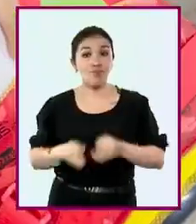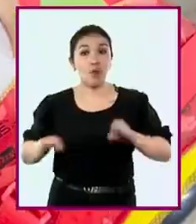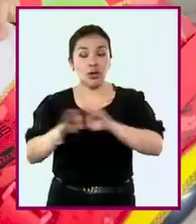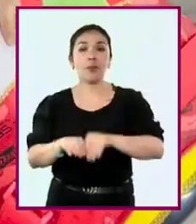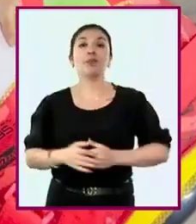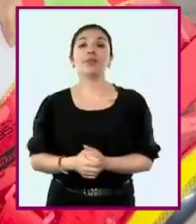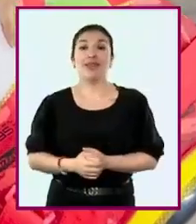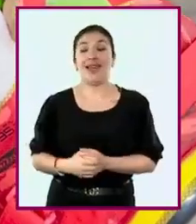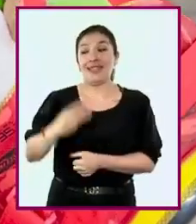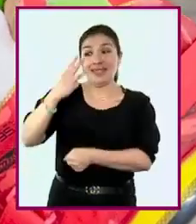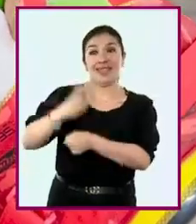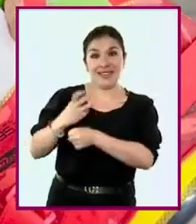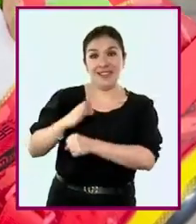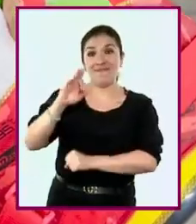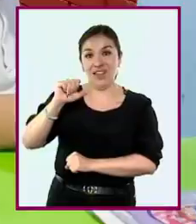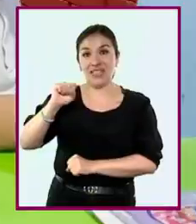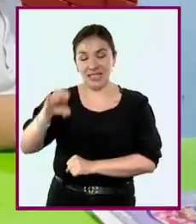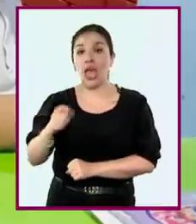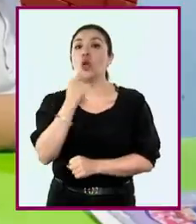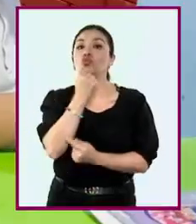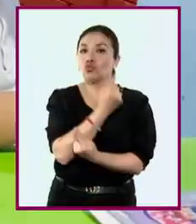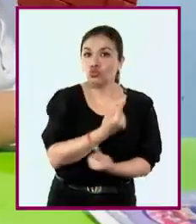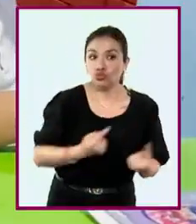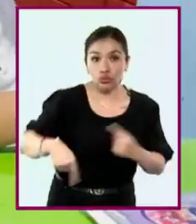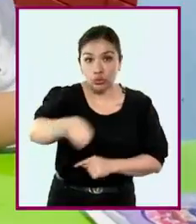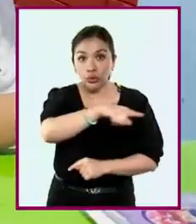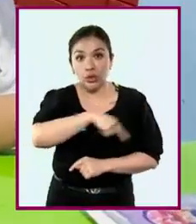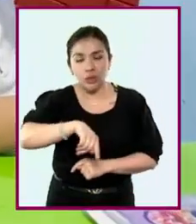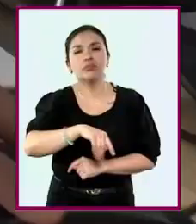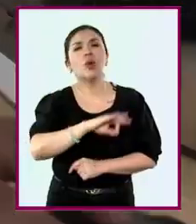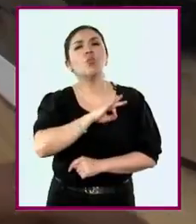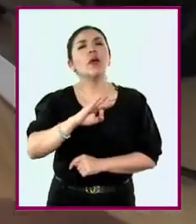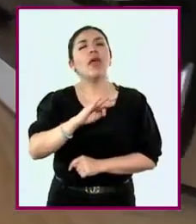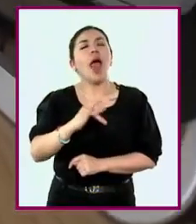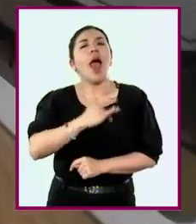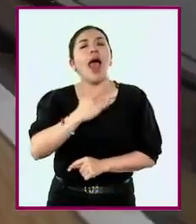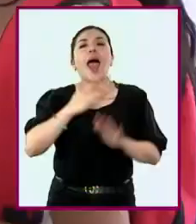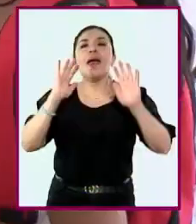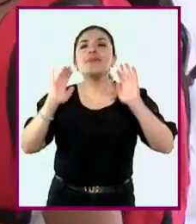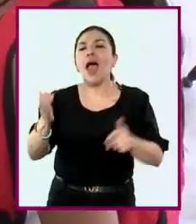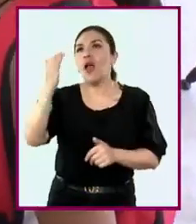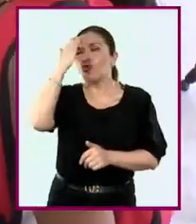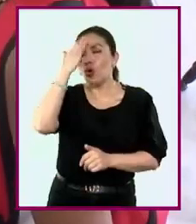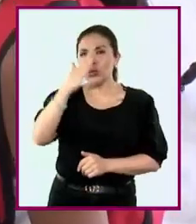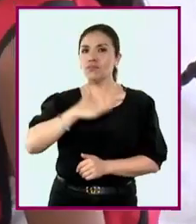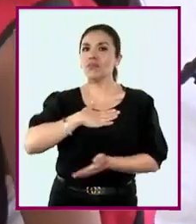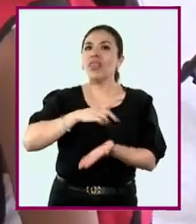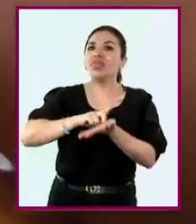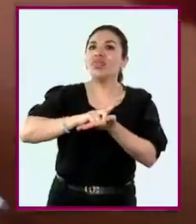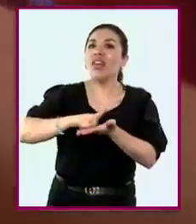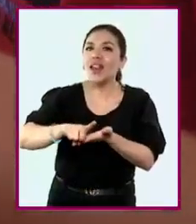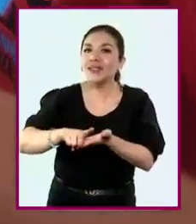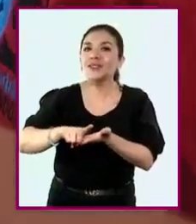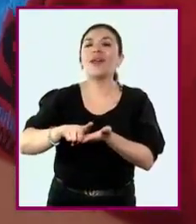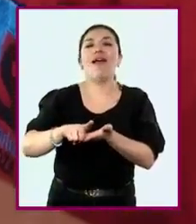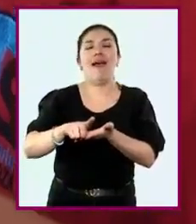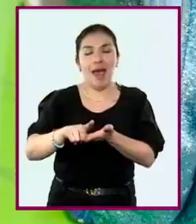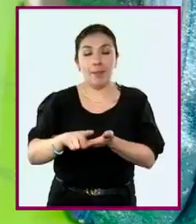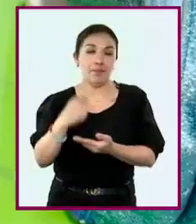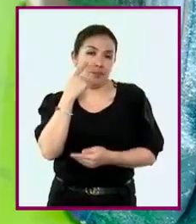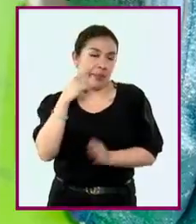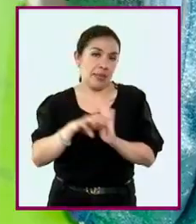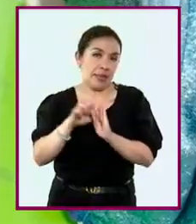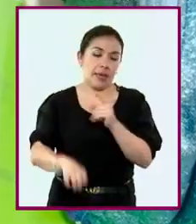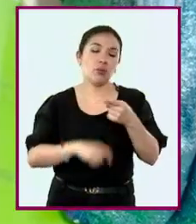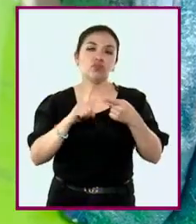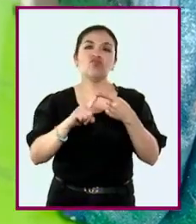es que durante la fase 3, las niñas y los niños se acercan al reconocimiento de sus derechos, entre